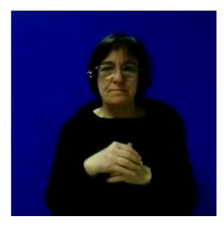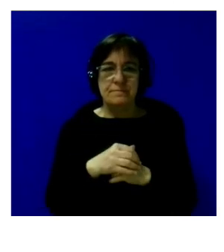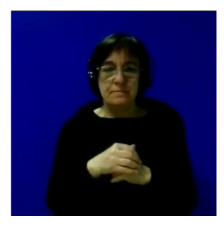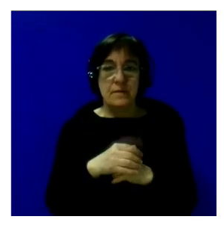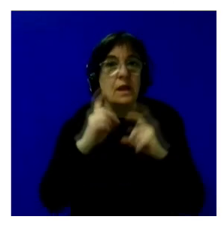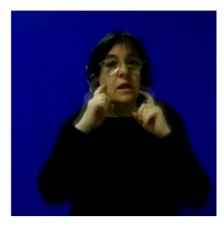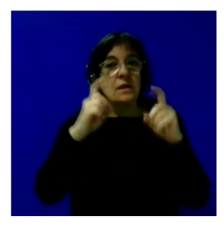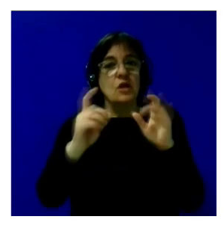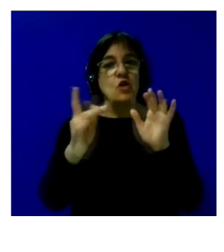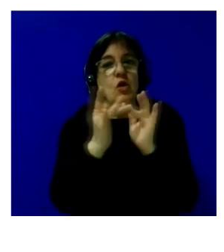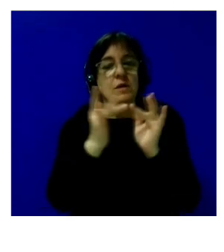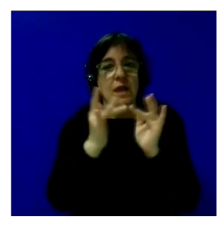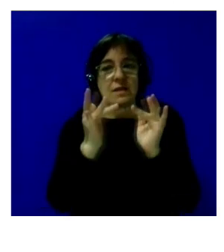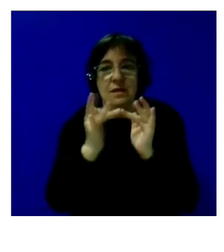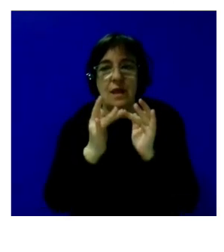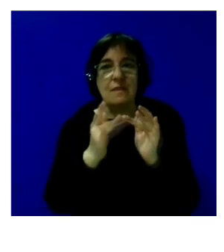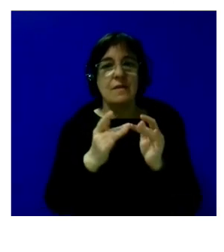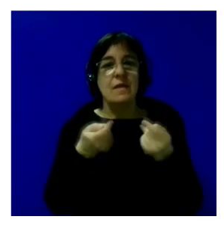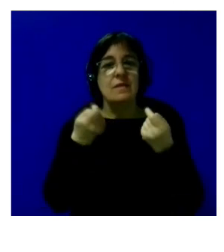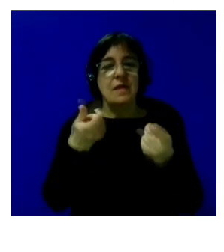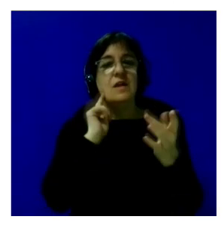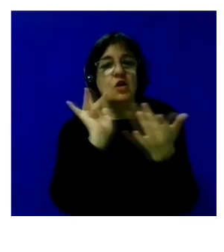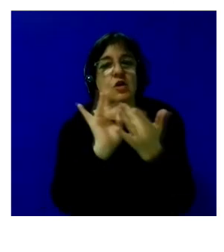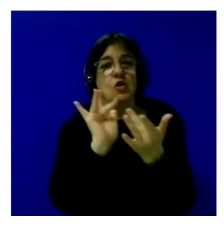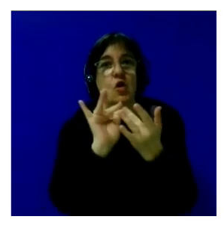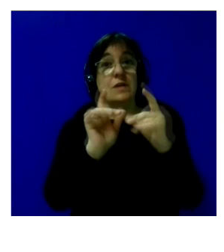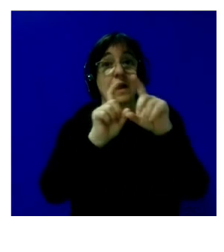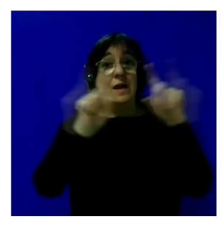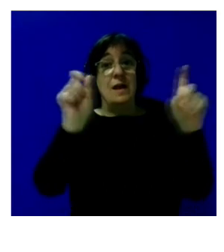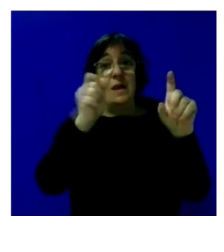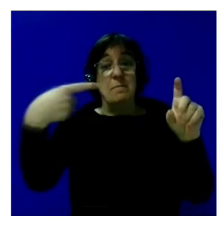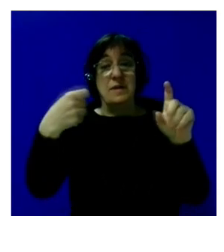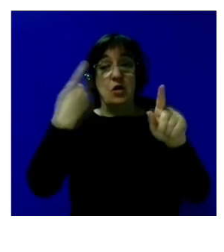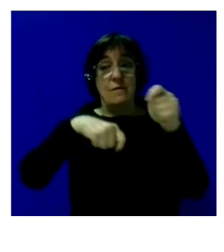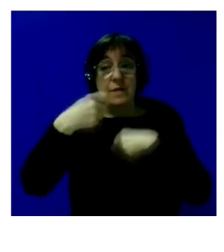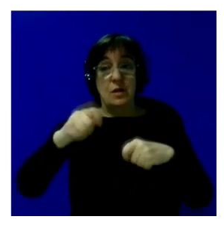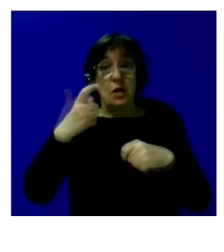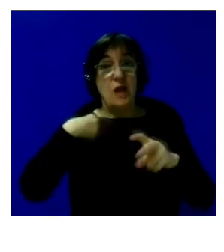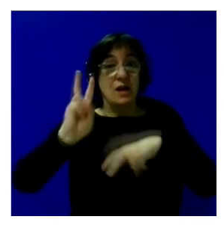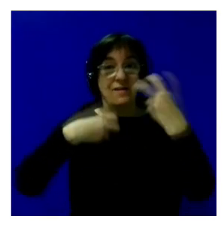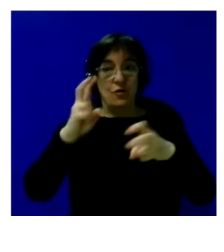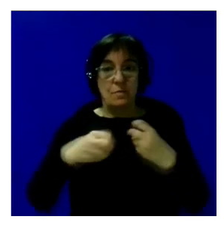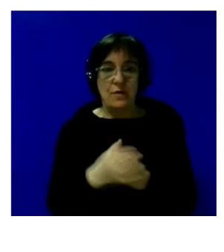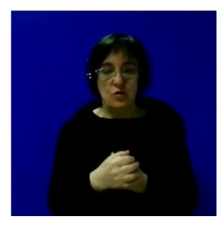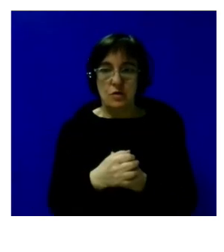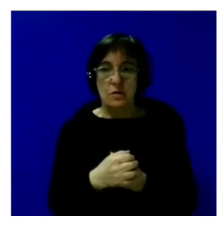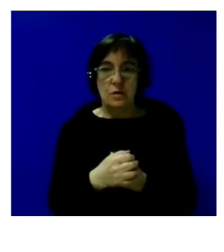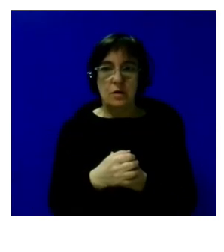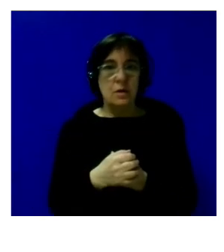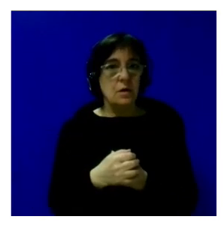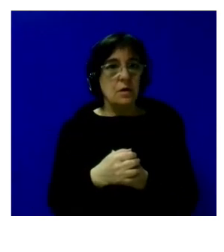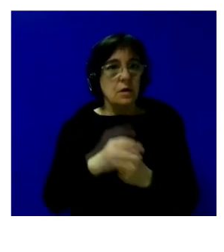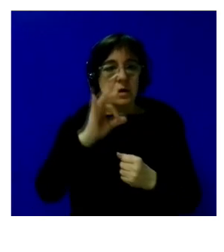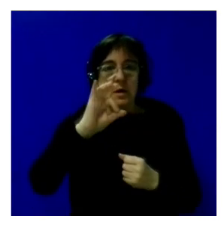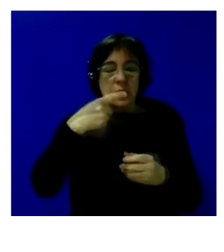intentando contactar para poder facilitar el contacto a la inmobiliaria que vendieran esos pisos una vez que los hubieran reformado y Sergio era incapaz de